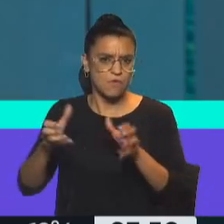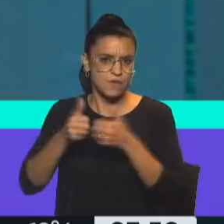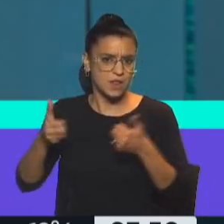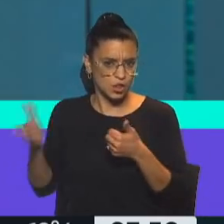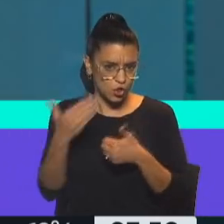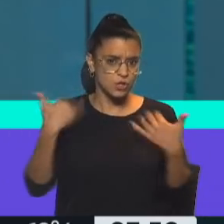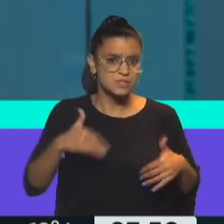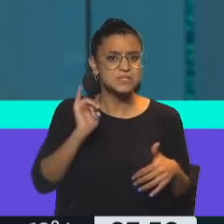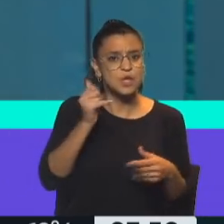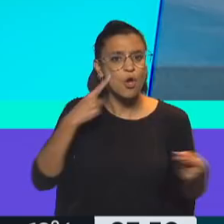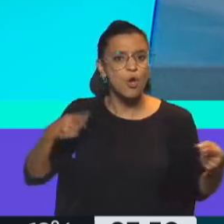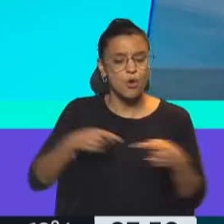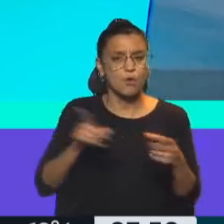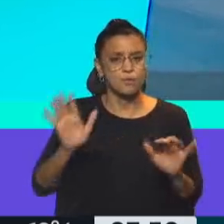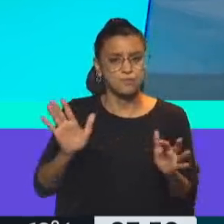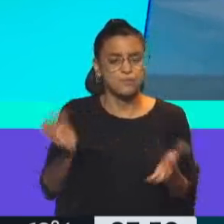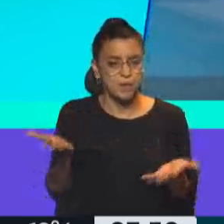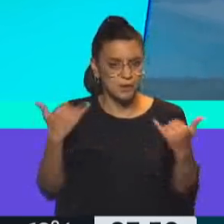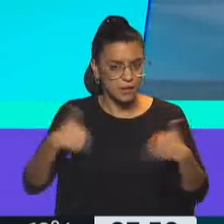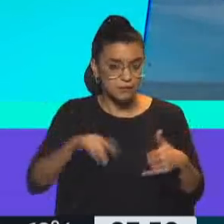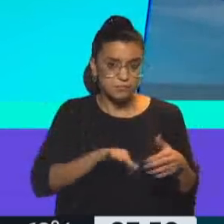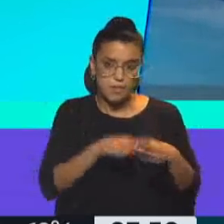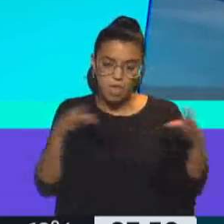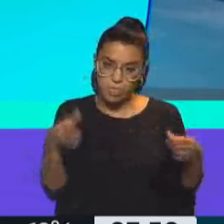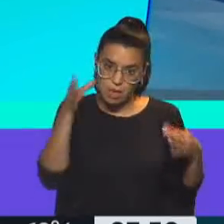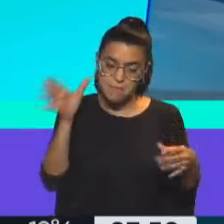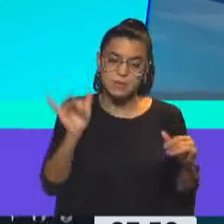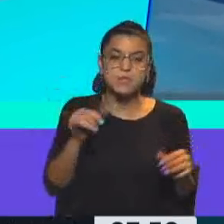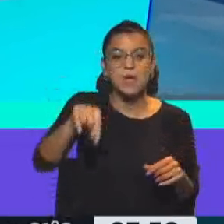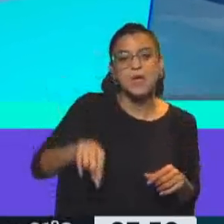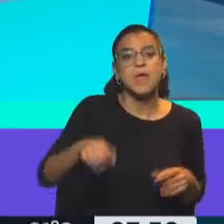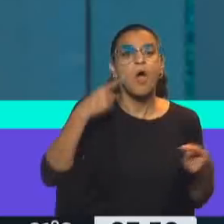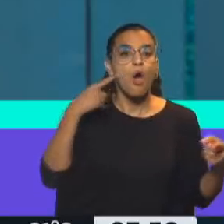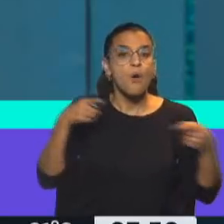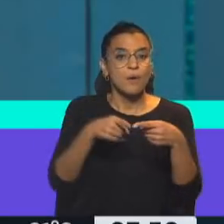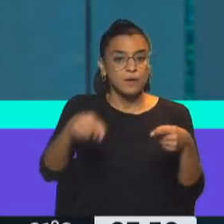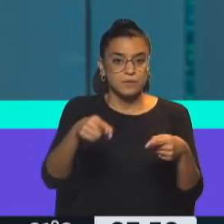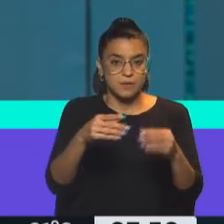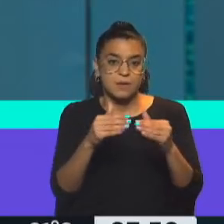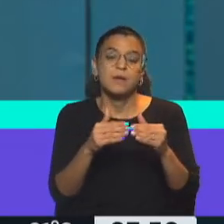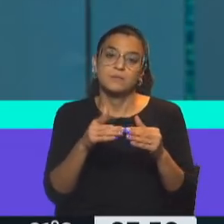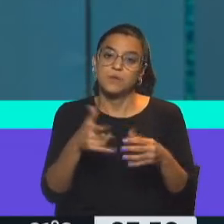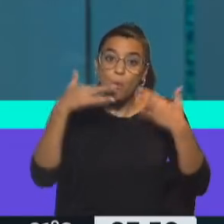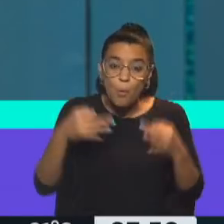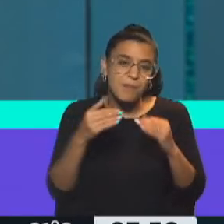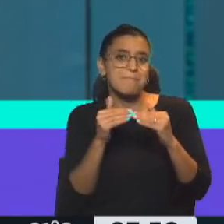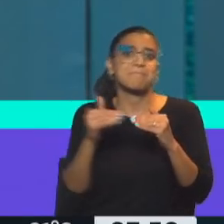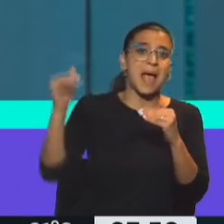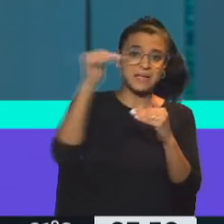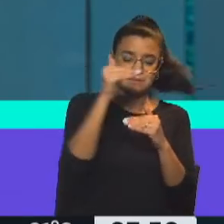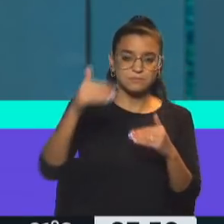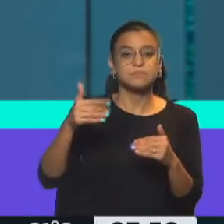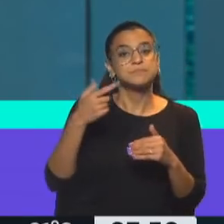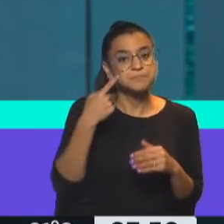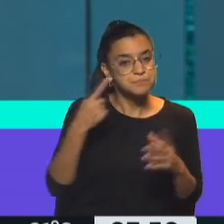¿no? Así es, y una meta que incluso... cristinismo para el cristinismo fue demasiado, ¿no? Así es, y que incluso la meta se va a sobrecumplir, es decir, se proyectaba algo